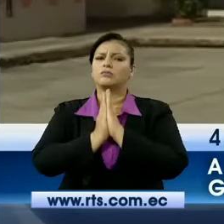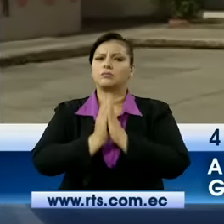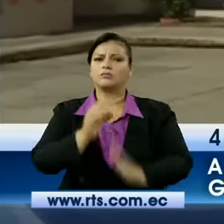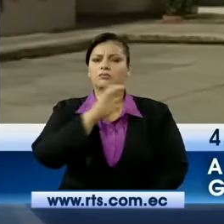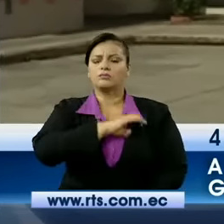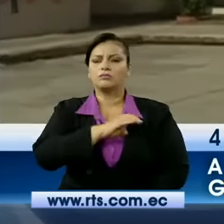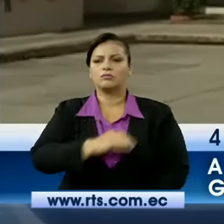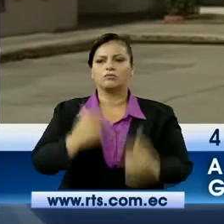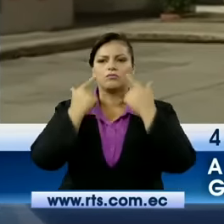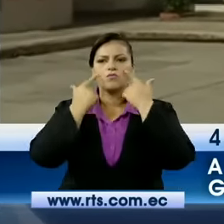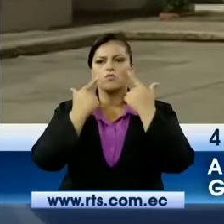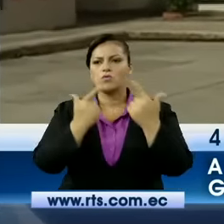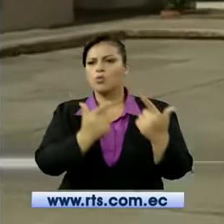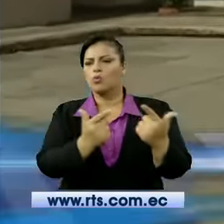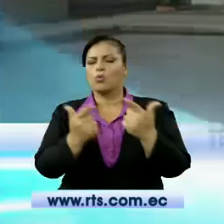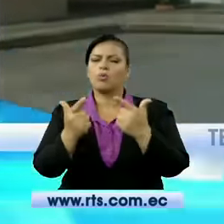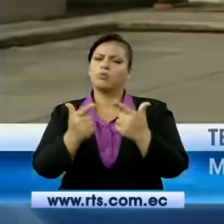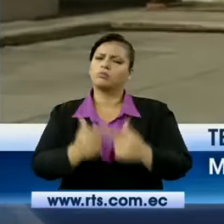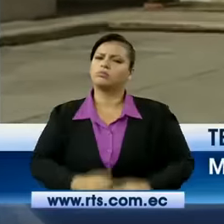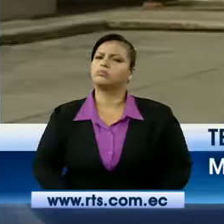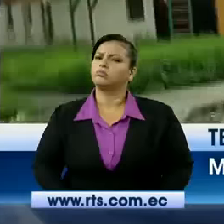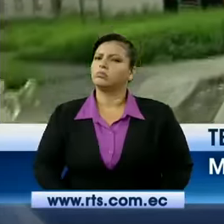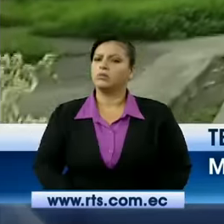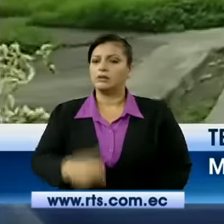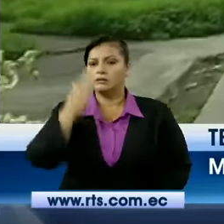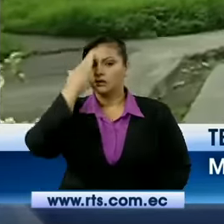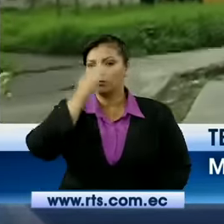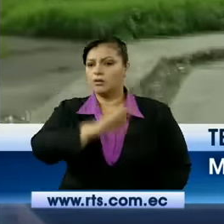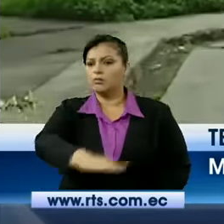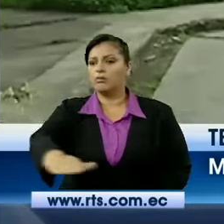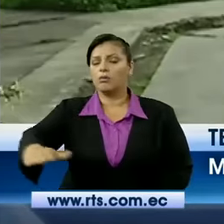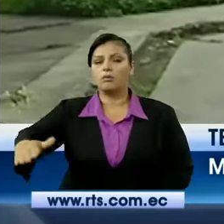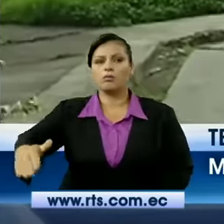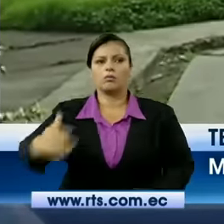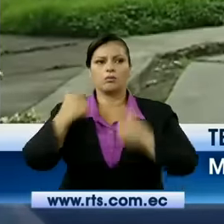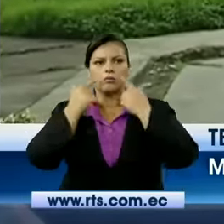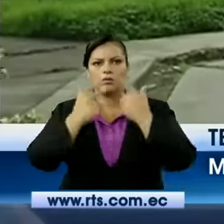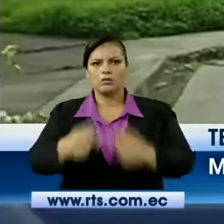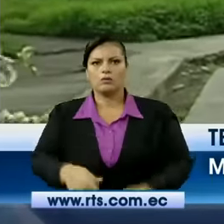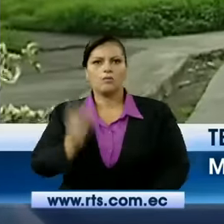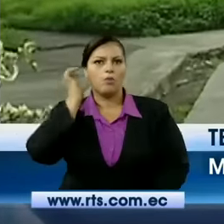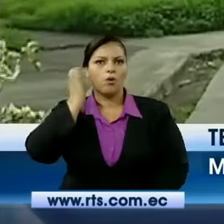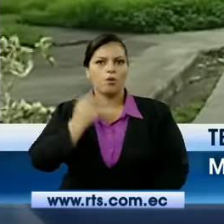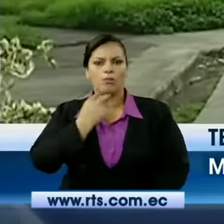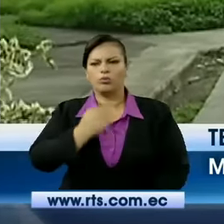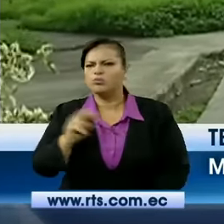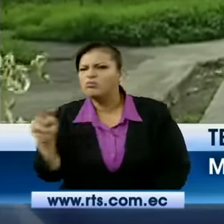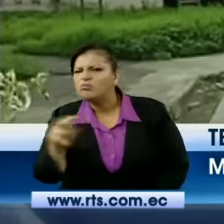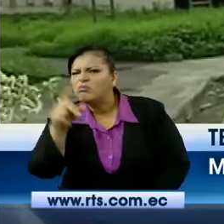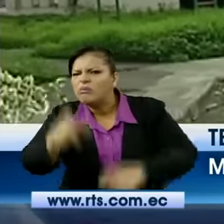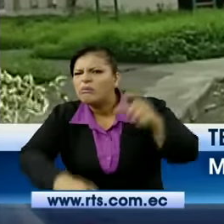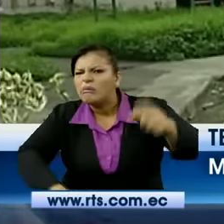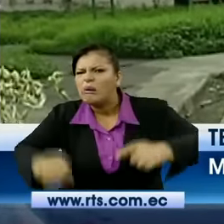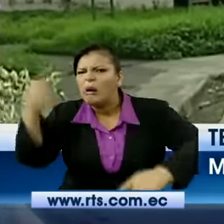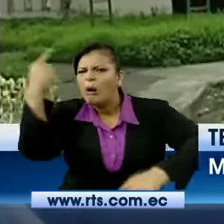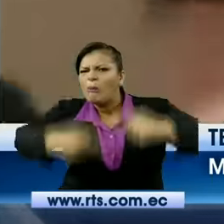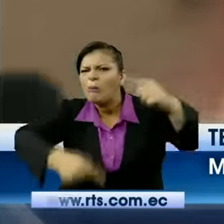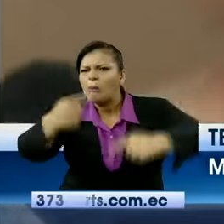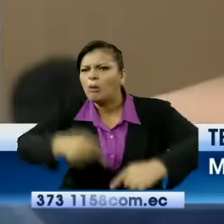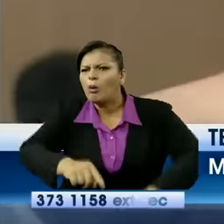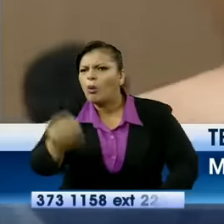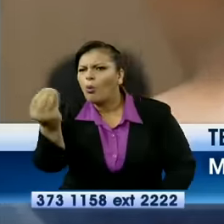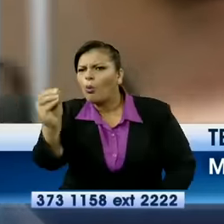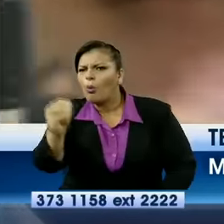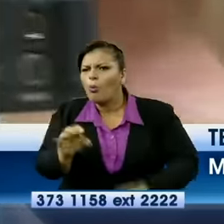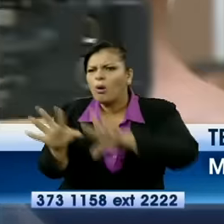seguridad para la ciudadana, porque aquí más que todo hay criaturas. Yo la verdad vi un poco de personas ahí dándose golpes queriendo matar a un chico, un